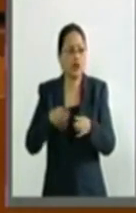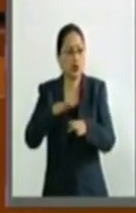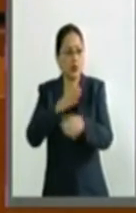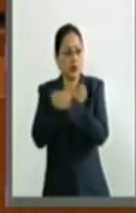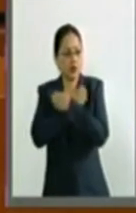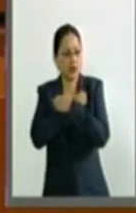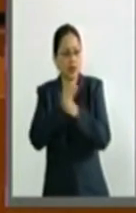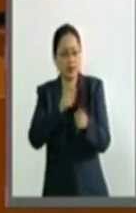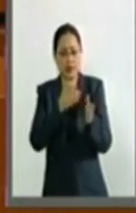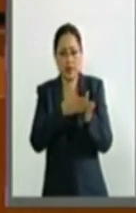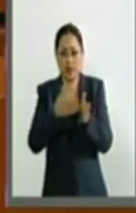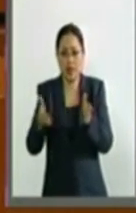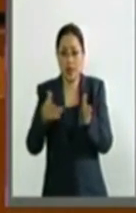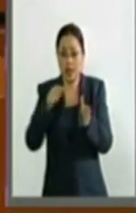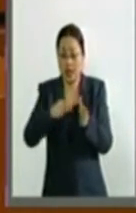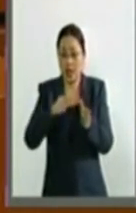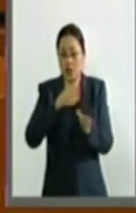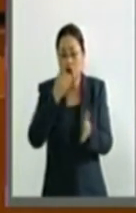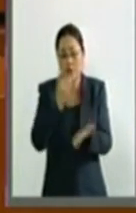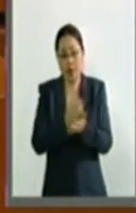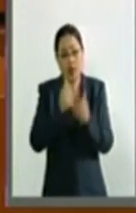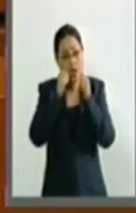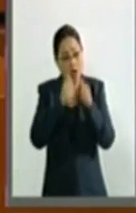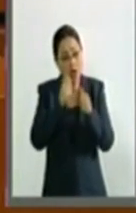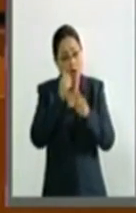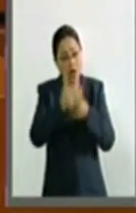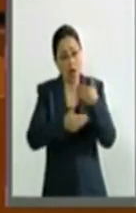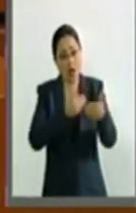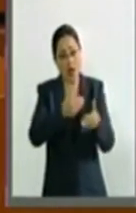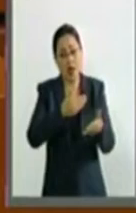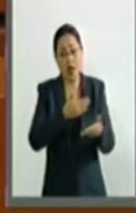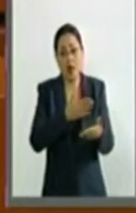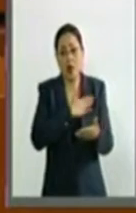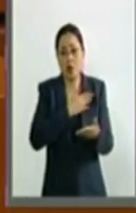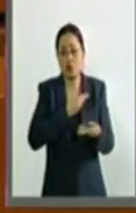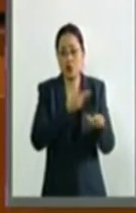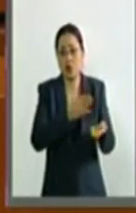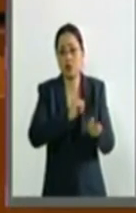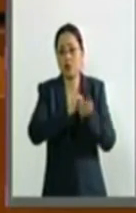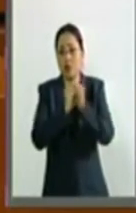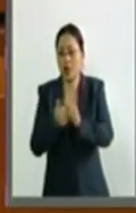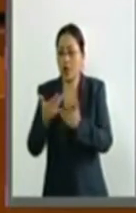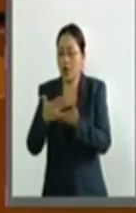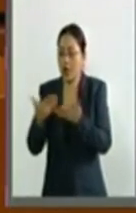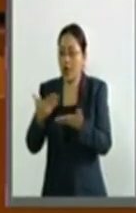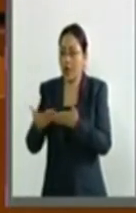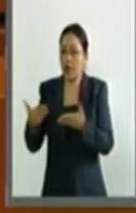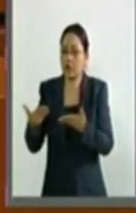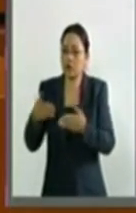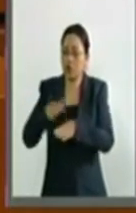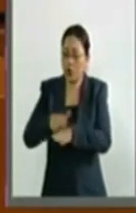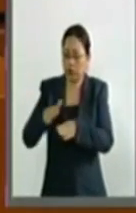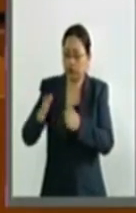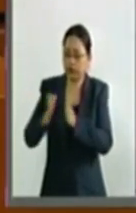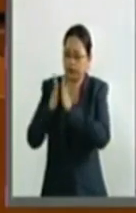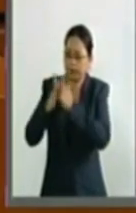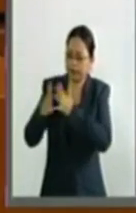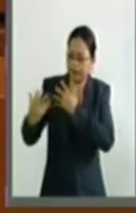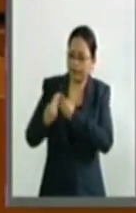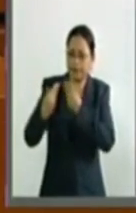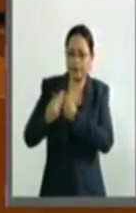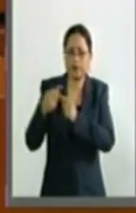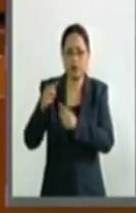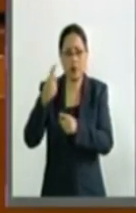transitar de modelos asistencialistas e introspectivos a uno proactivo y resolutivo, que genere y consolide